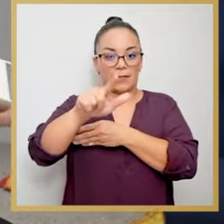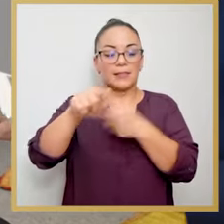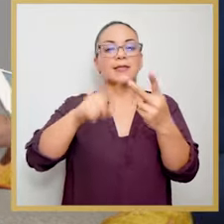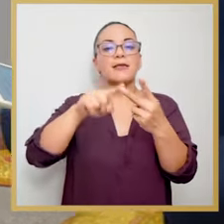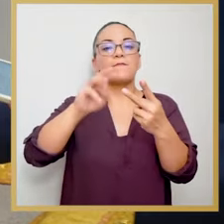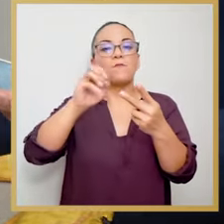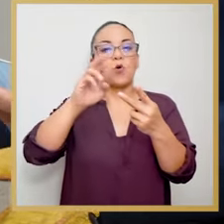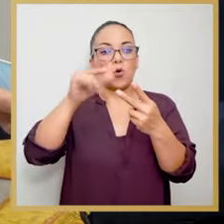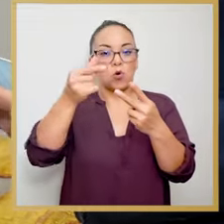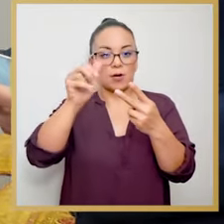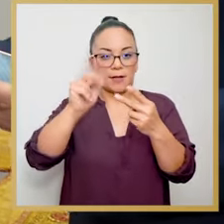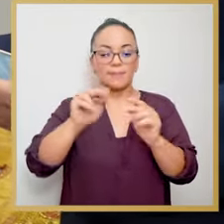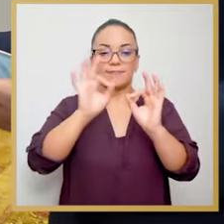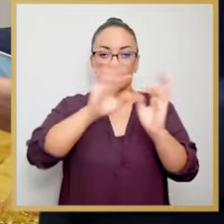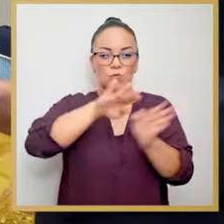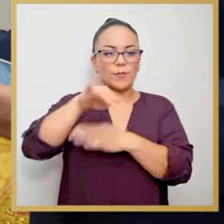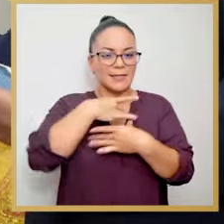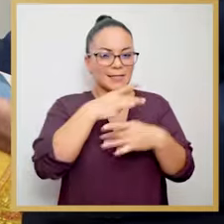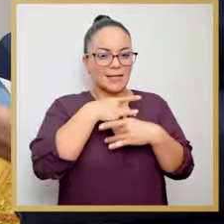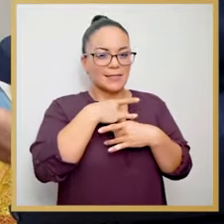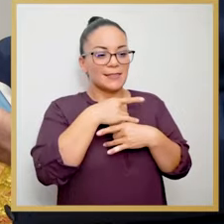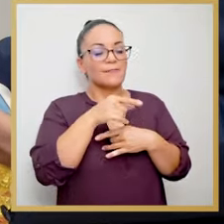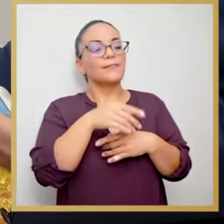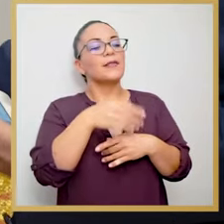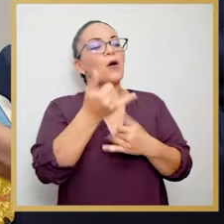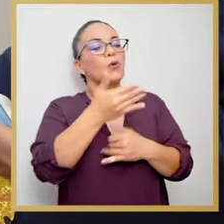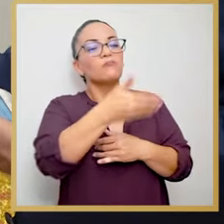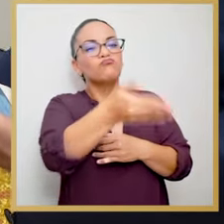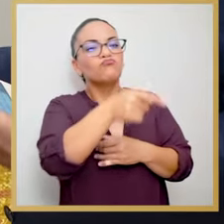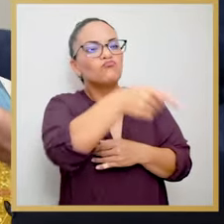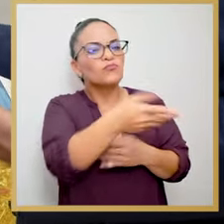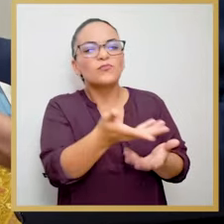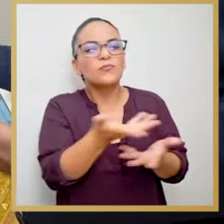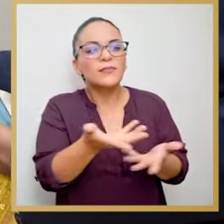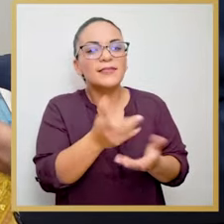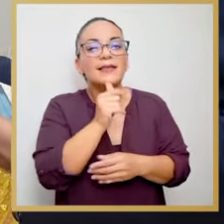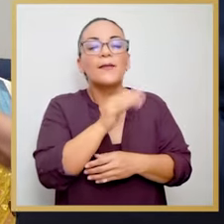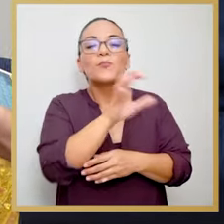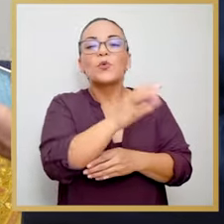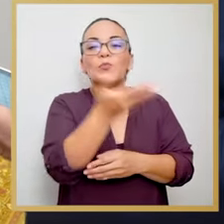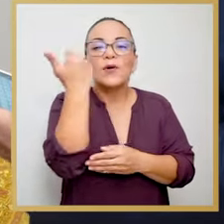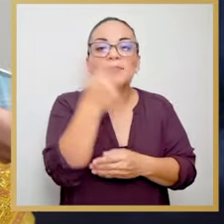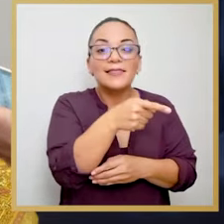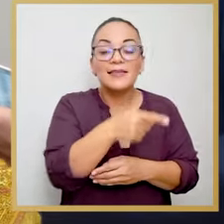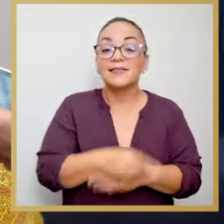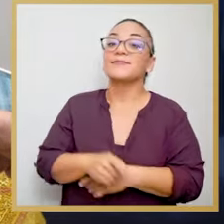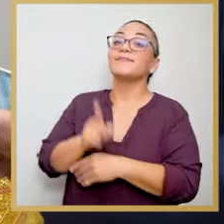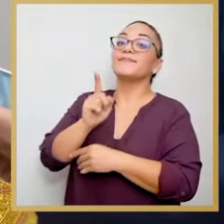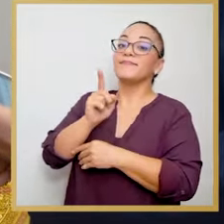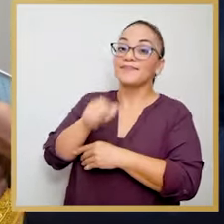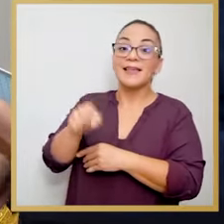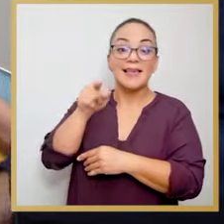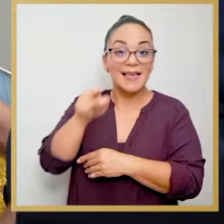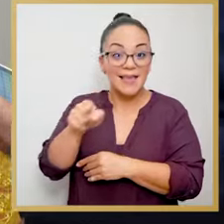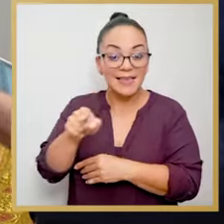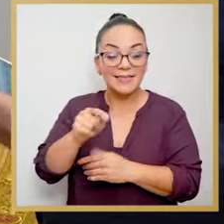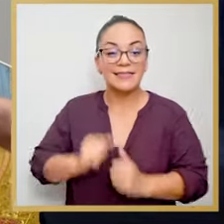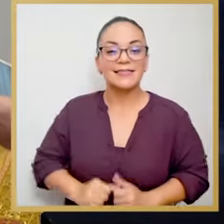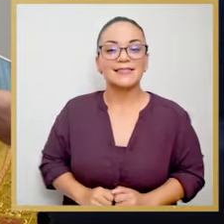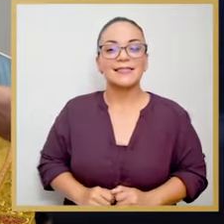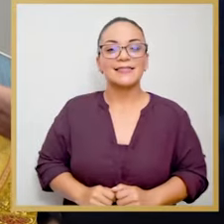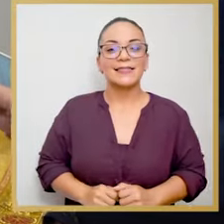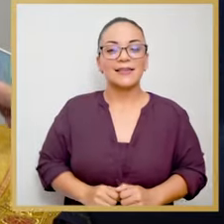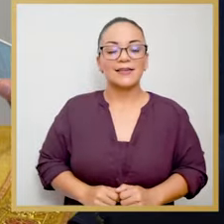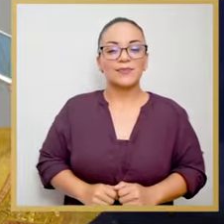Pasemos ahora a escuchar de este. ¿Qué es? ¿De quién era? Este es